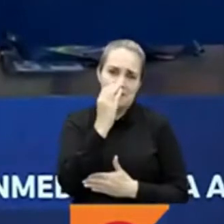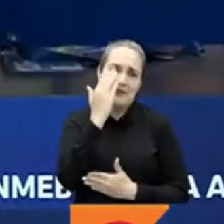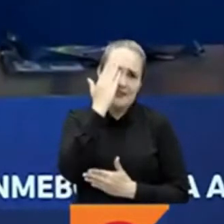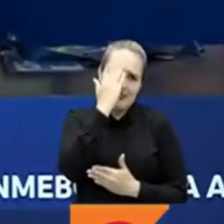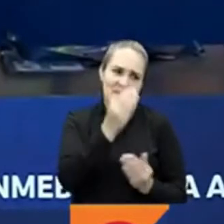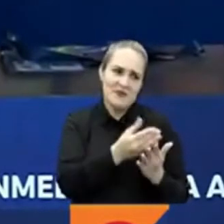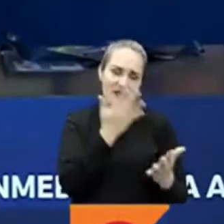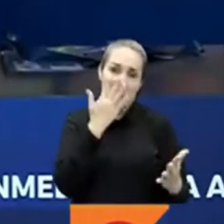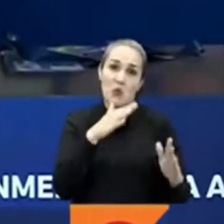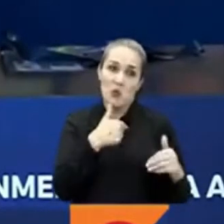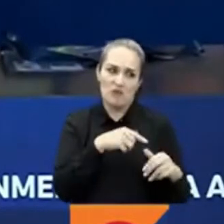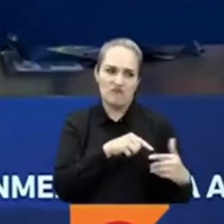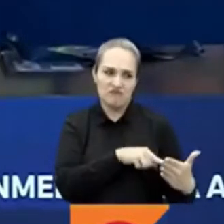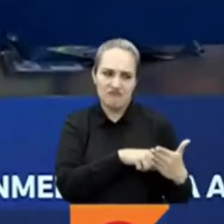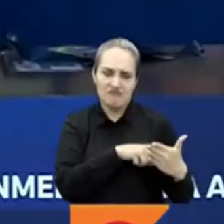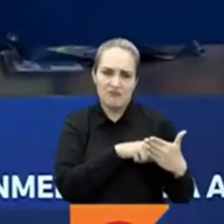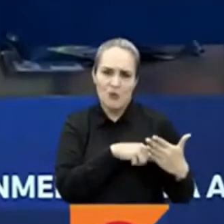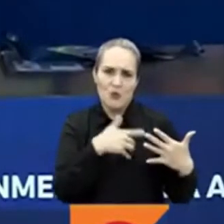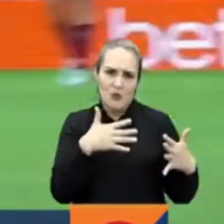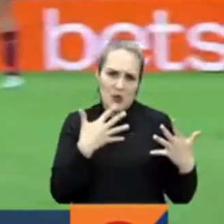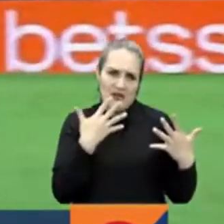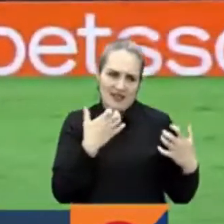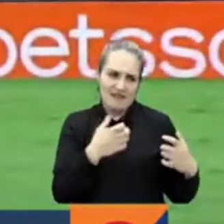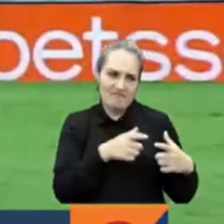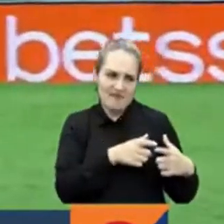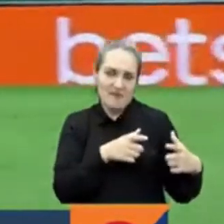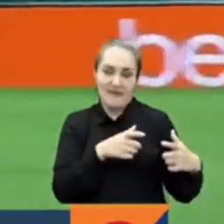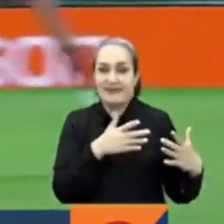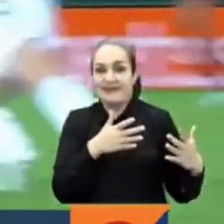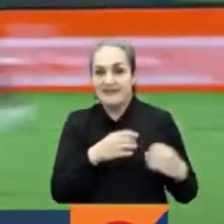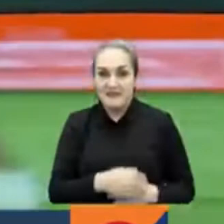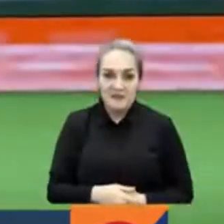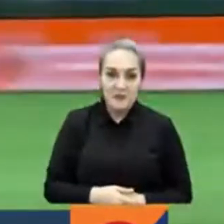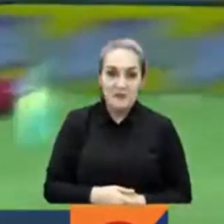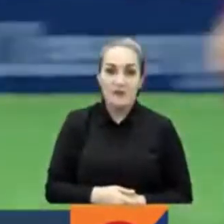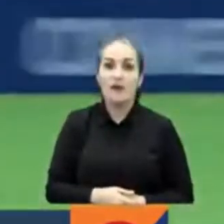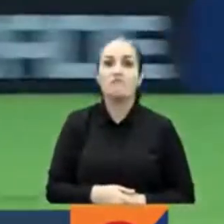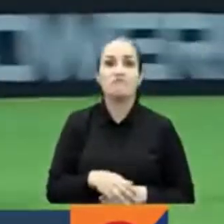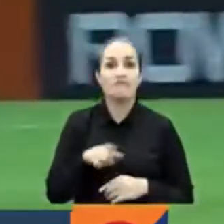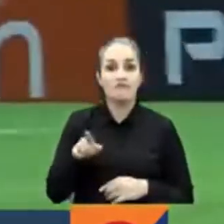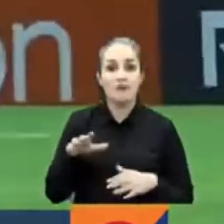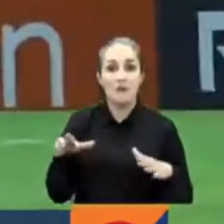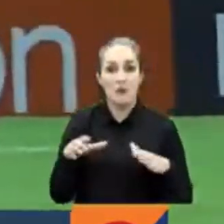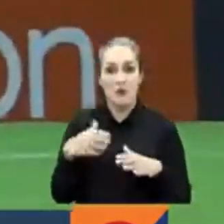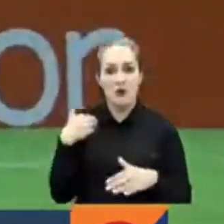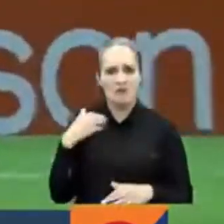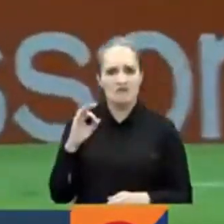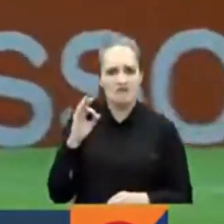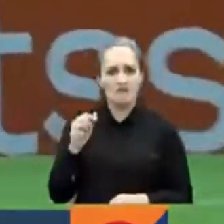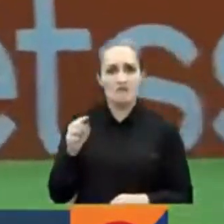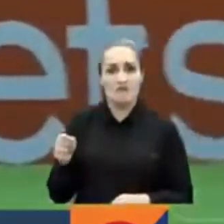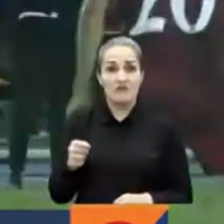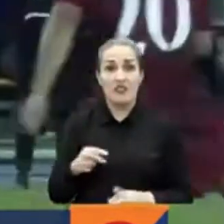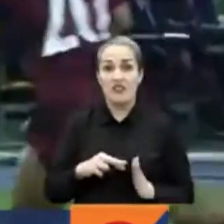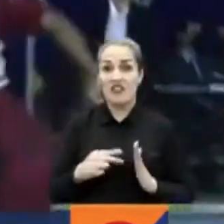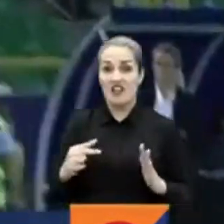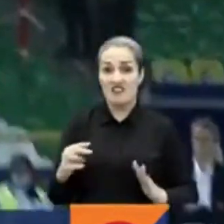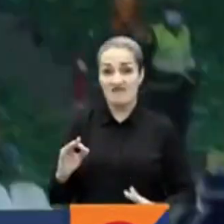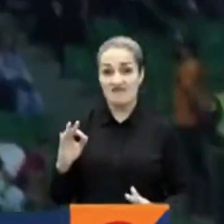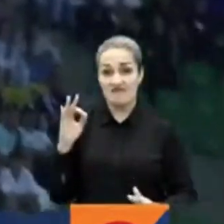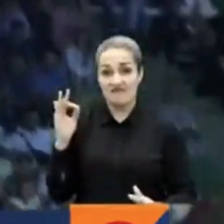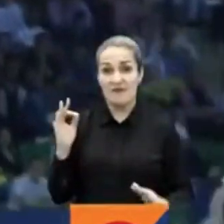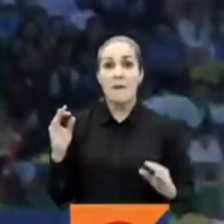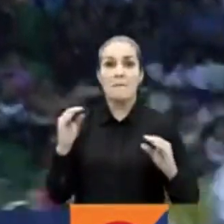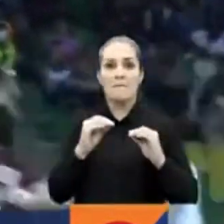de lo que vienen haciendo en crecimiento. Hay varios aspectos a destacar del conjunto albiceleste. Tiene buena técnica, también